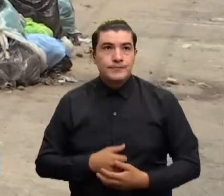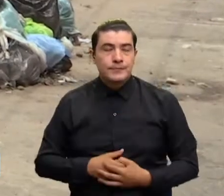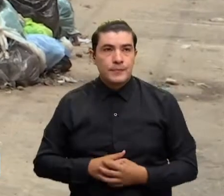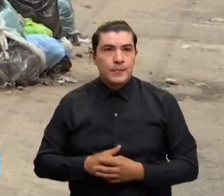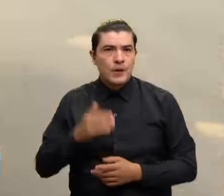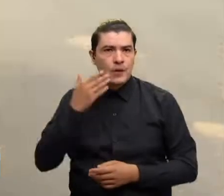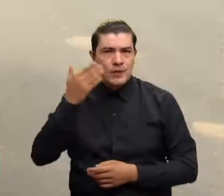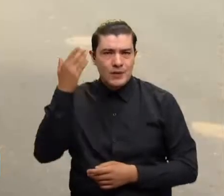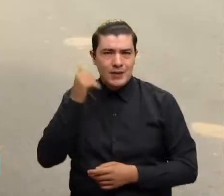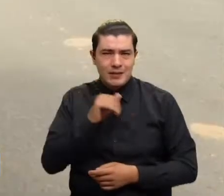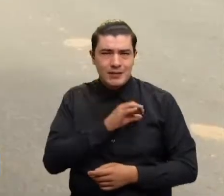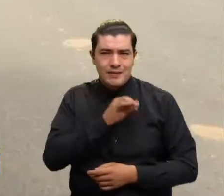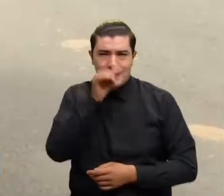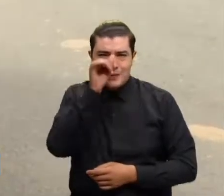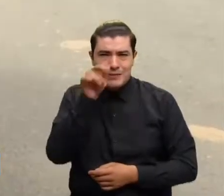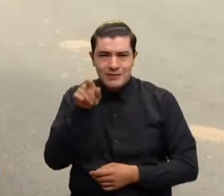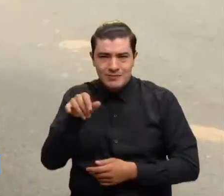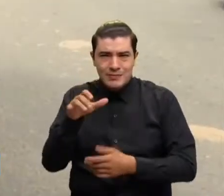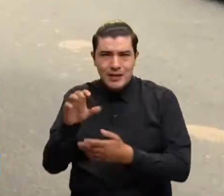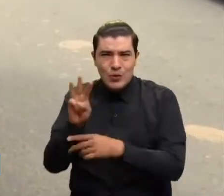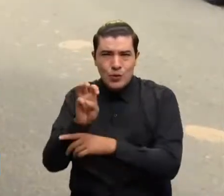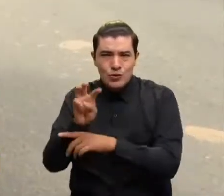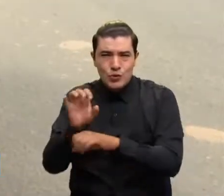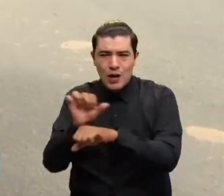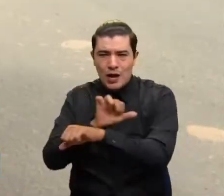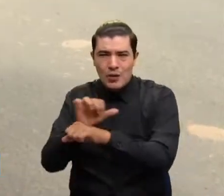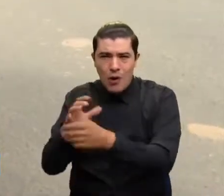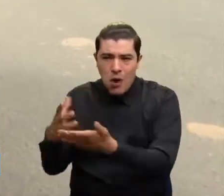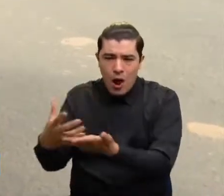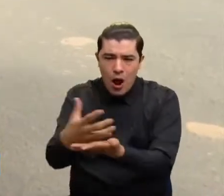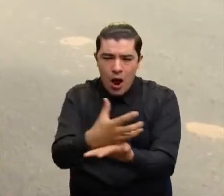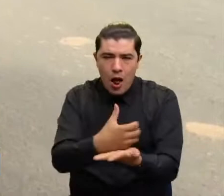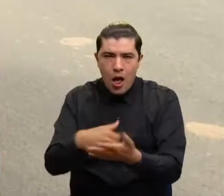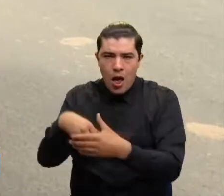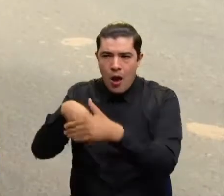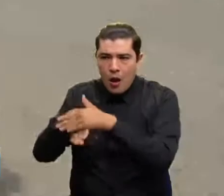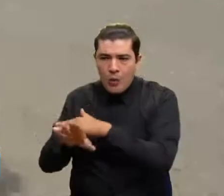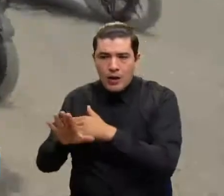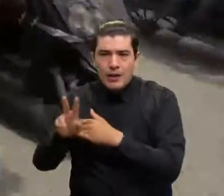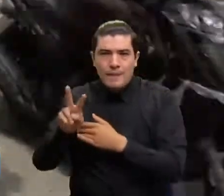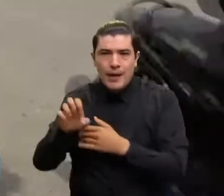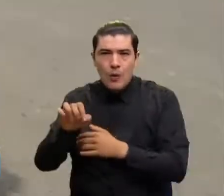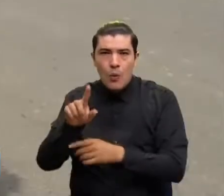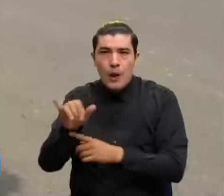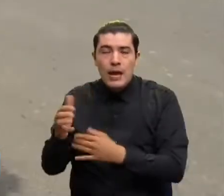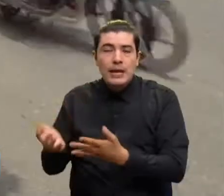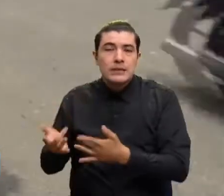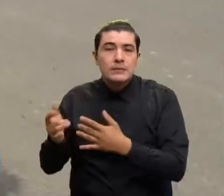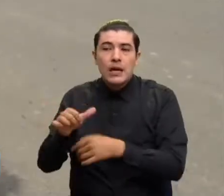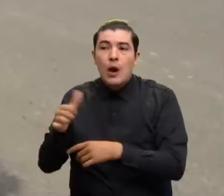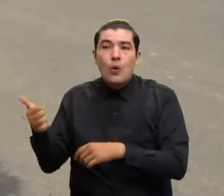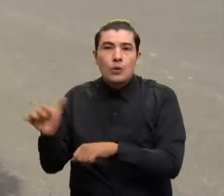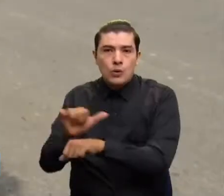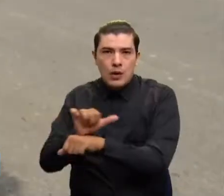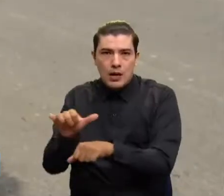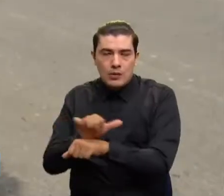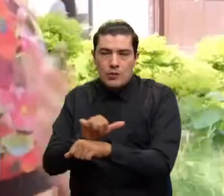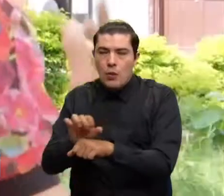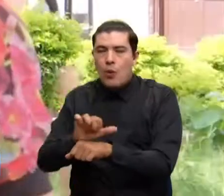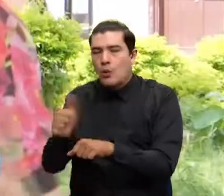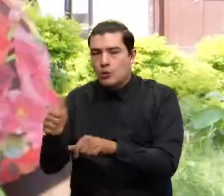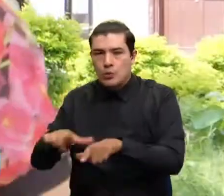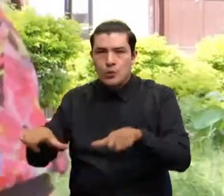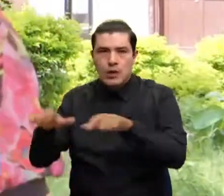basuras el fin de semana en la Villa de los Caballeros permanecen en las bodegas de la empresa Veolia, esperando poder descargar en algún lugar aprobado por la Autoridad